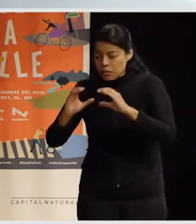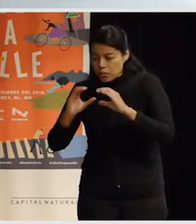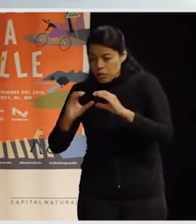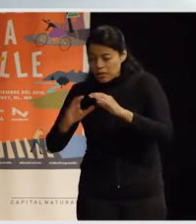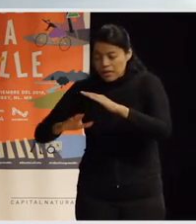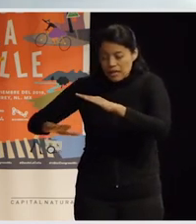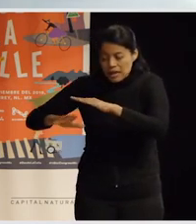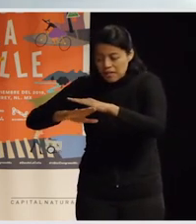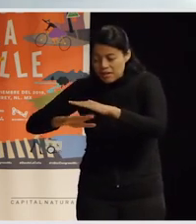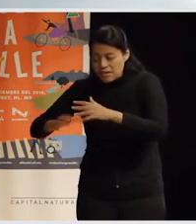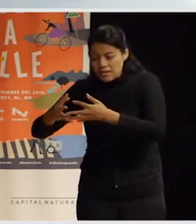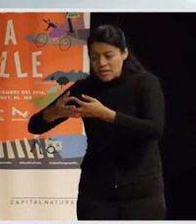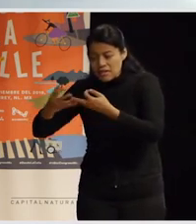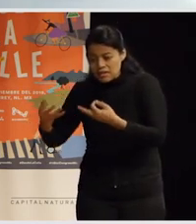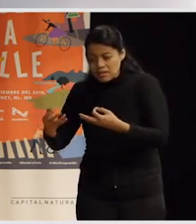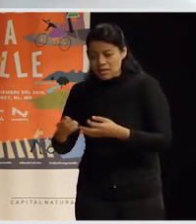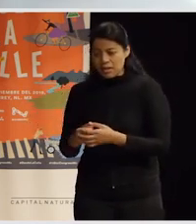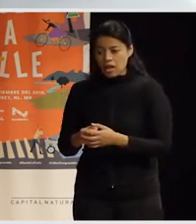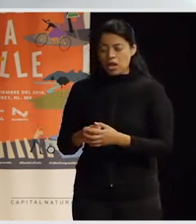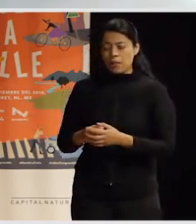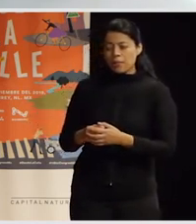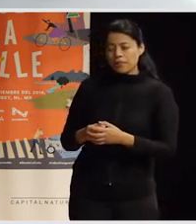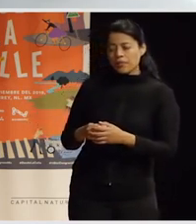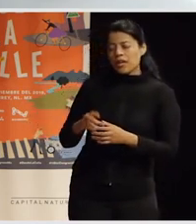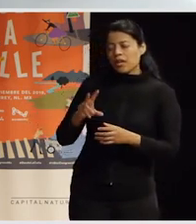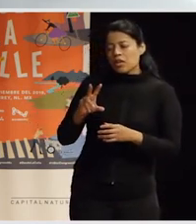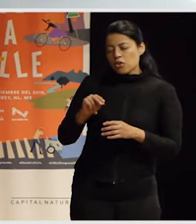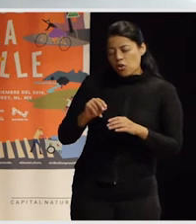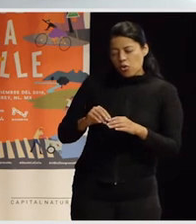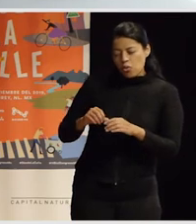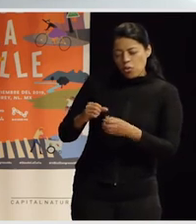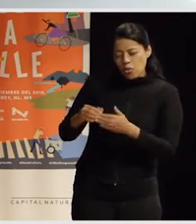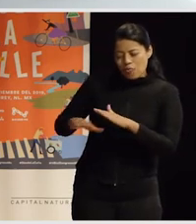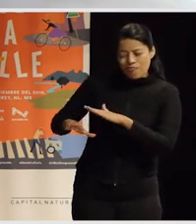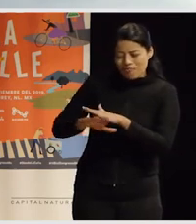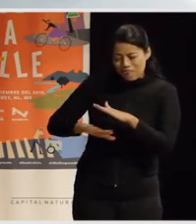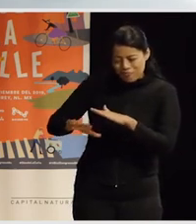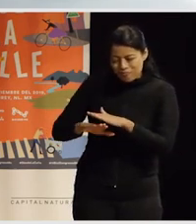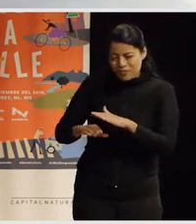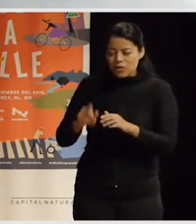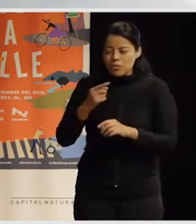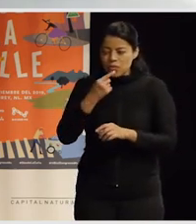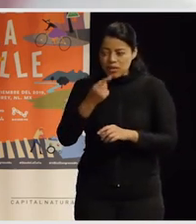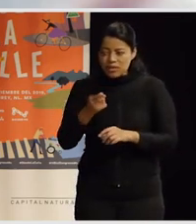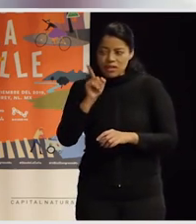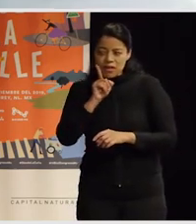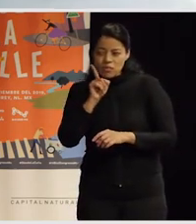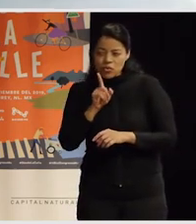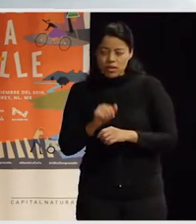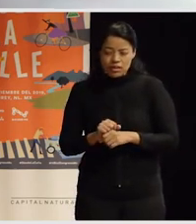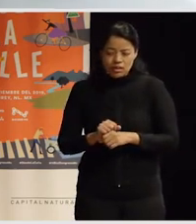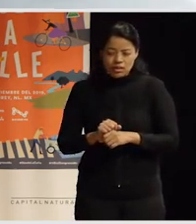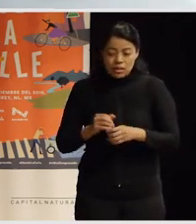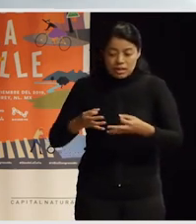territorio no como soporte, ¿no?, como diría Yayo Herrero que es una economista feminista madrileña, digamos, el